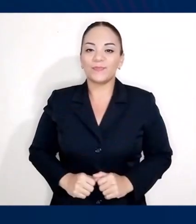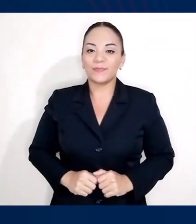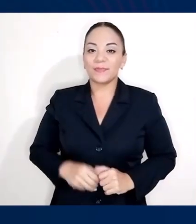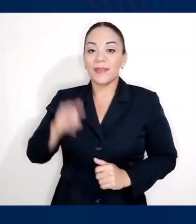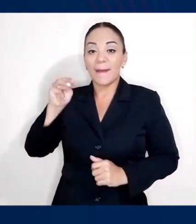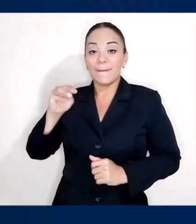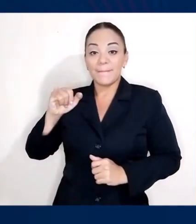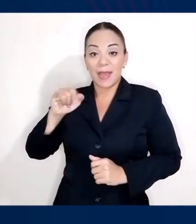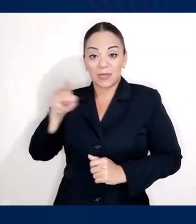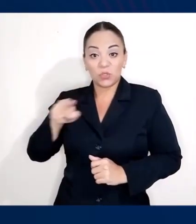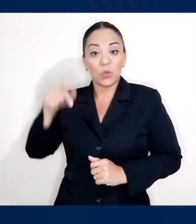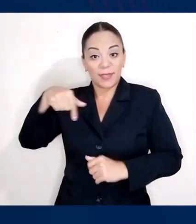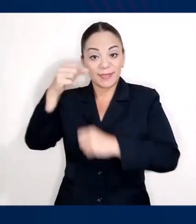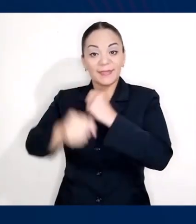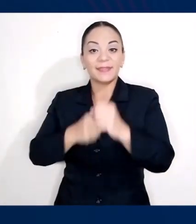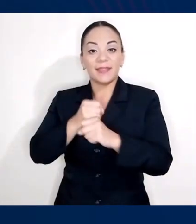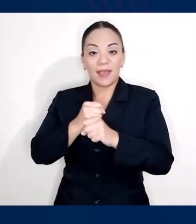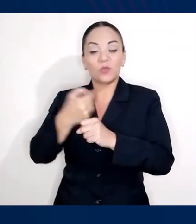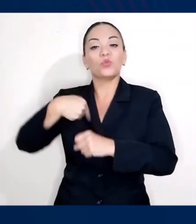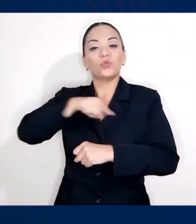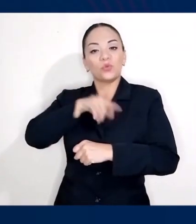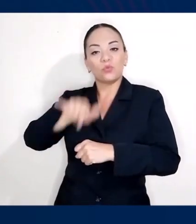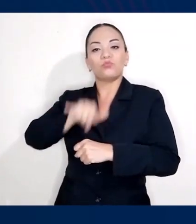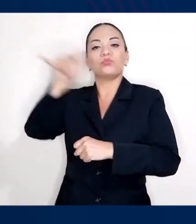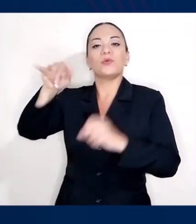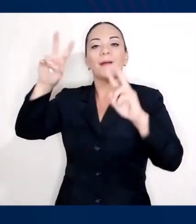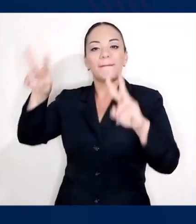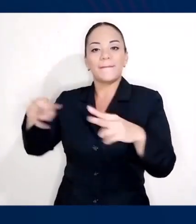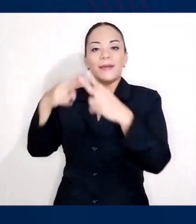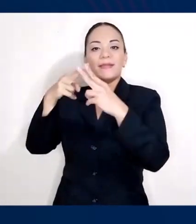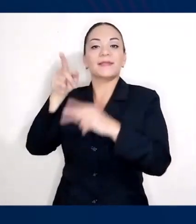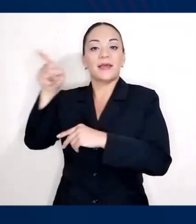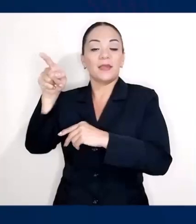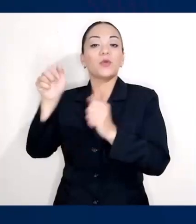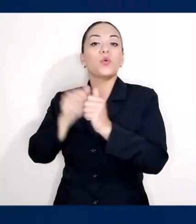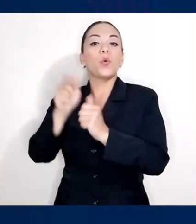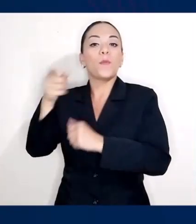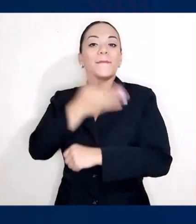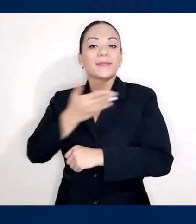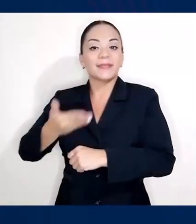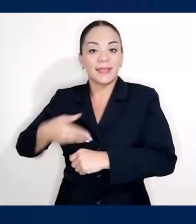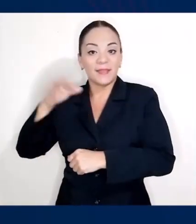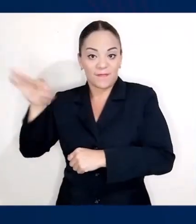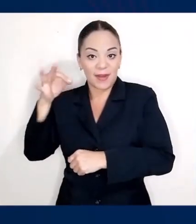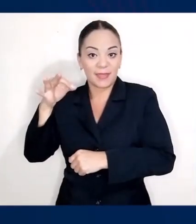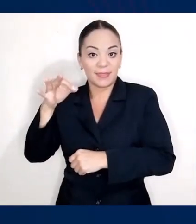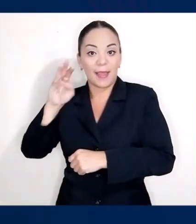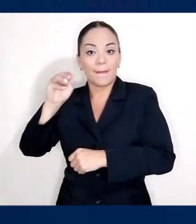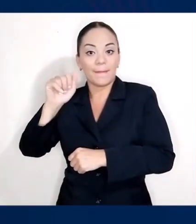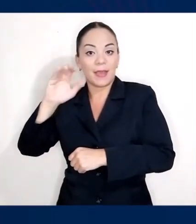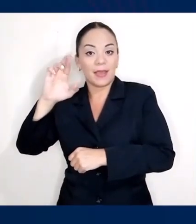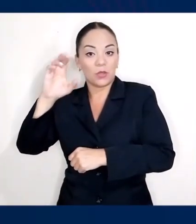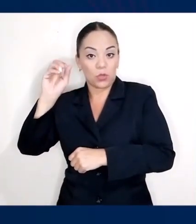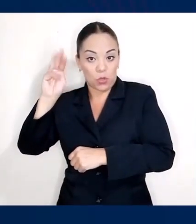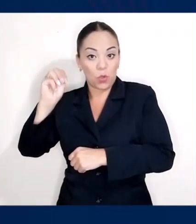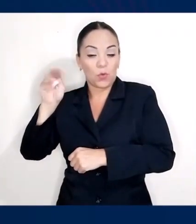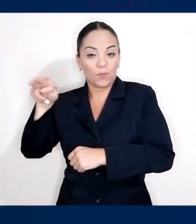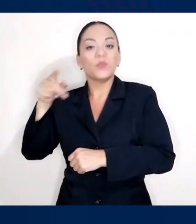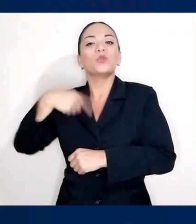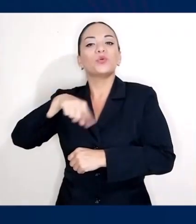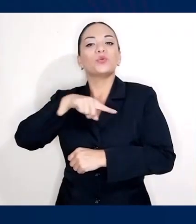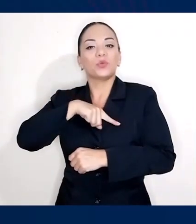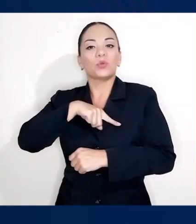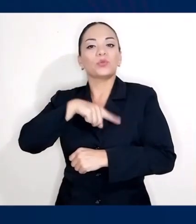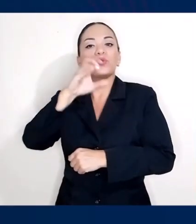En marzo de este año fuimos a París y ahí con el presidente francés Emmanuel Macron, Costa Rica